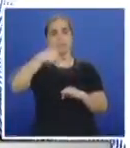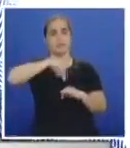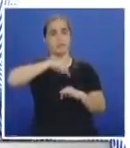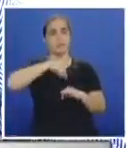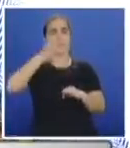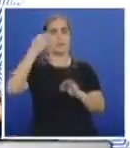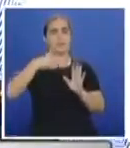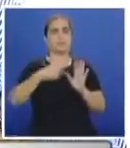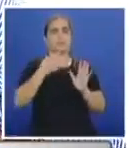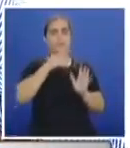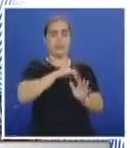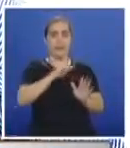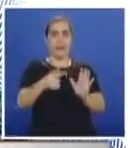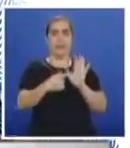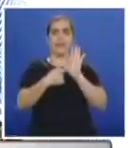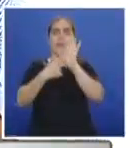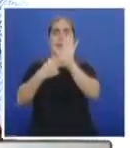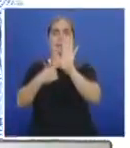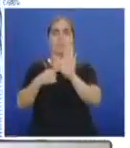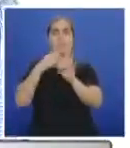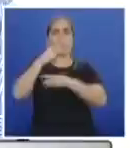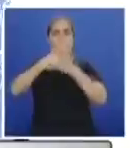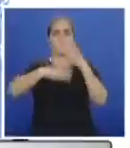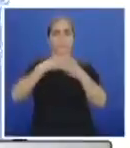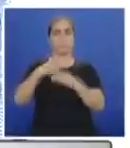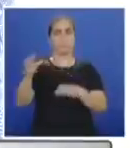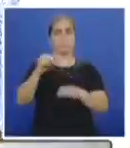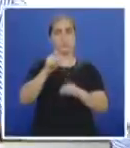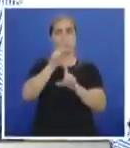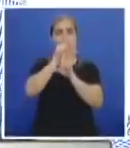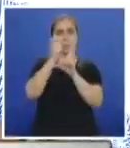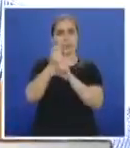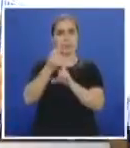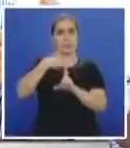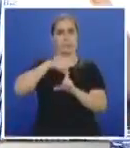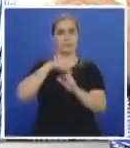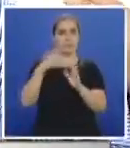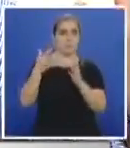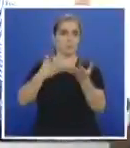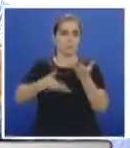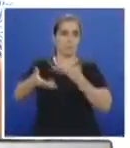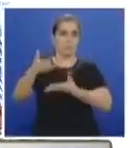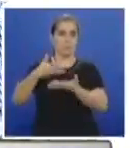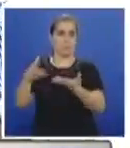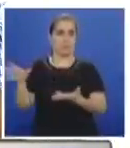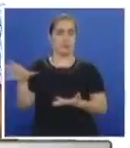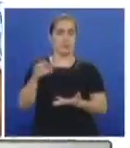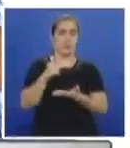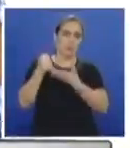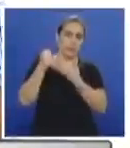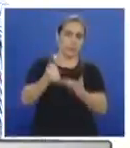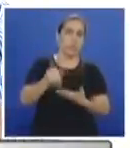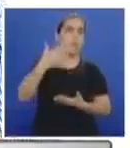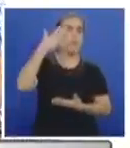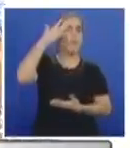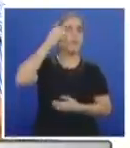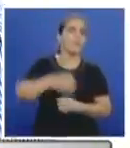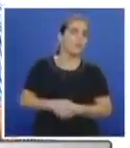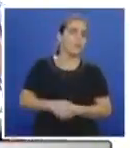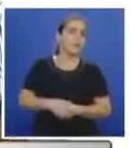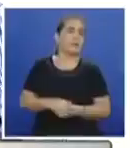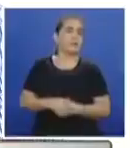mundial de cultura ciudadana, de saber compartirlos unos con los otros y de ayudarnos entre todos, porque no